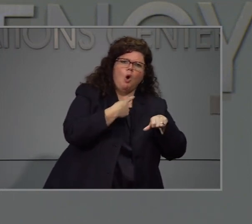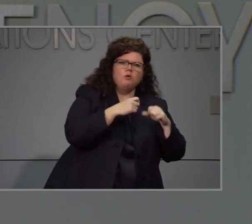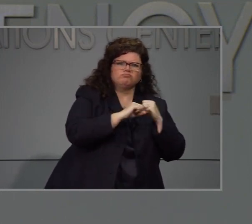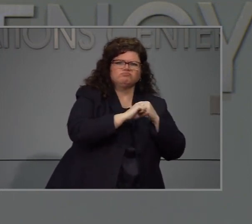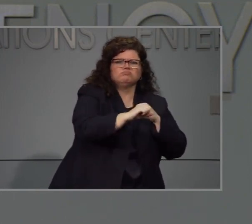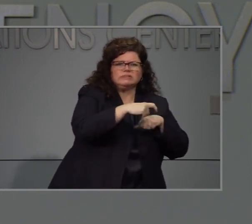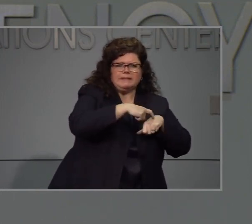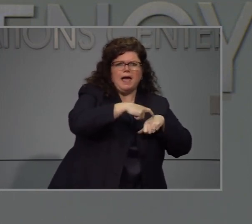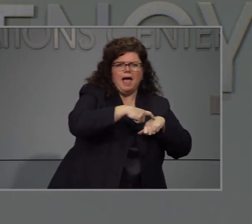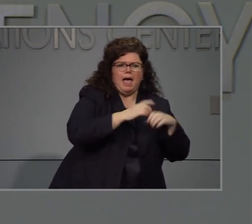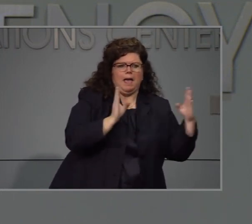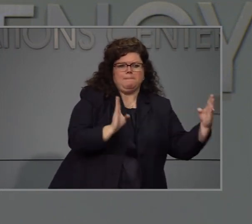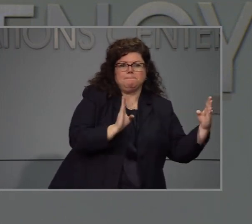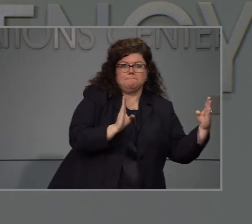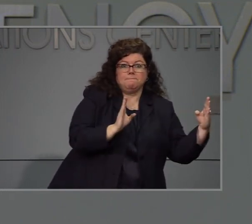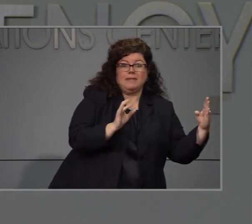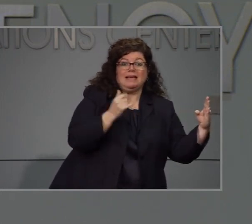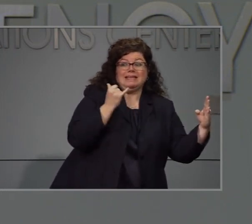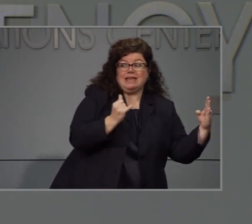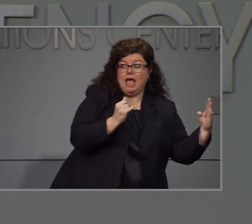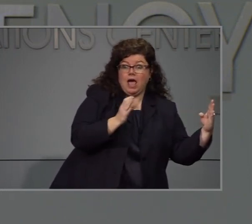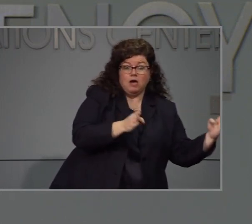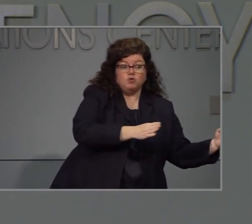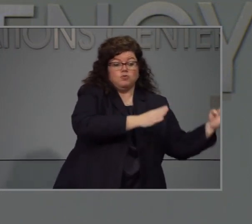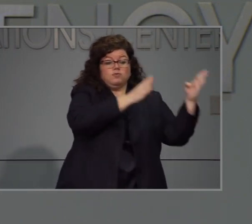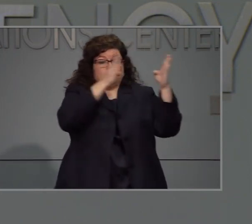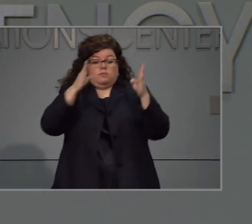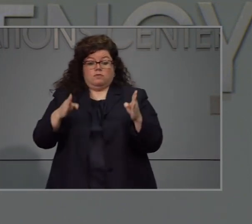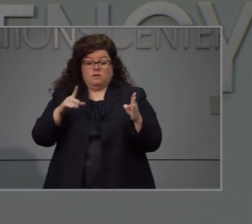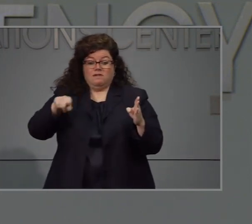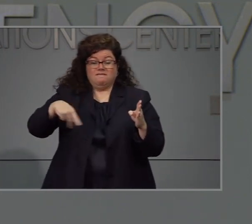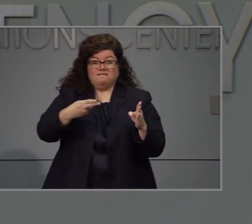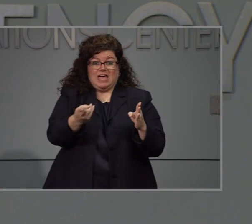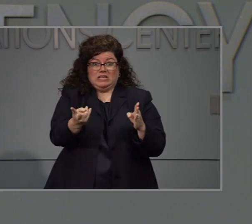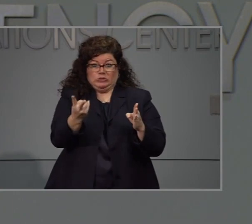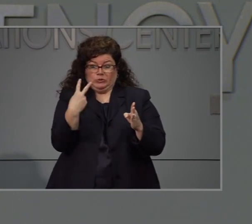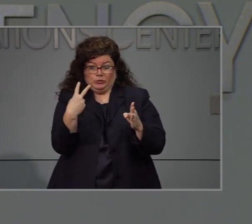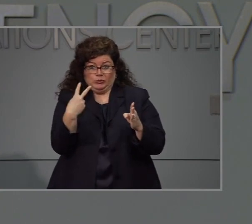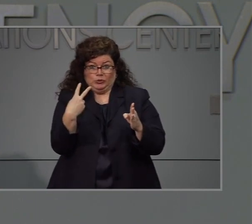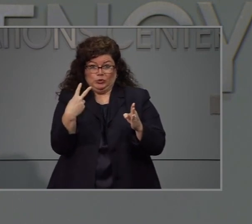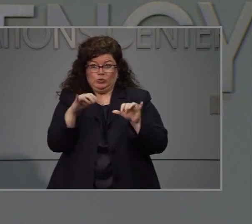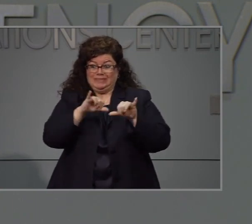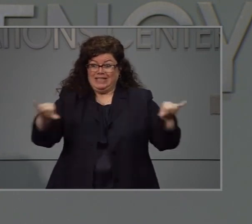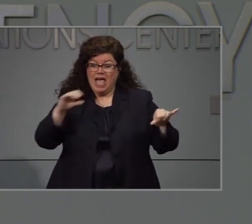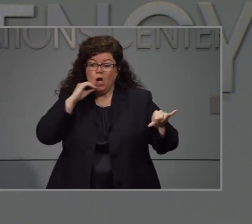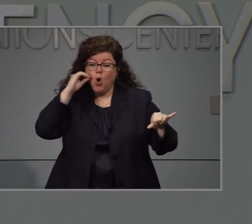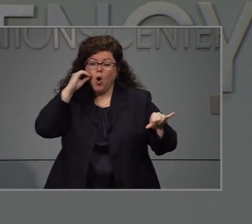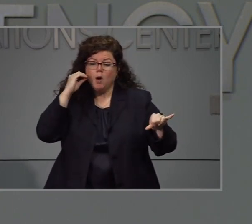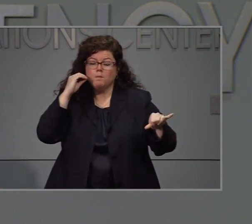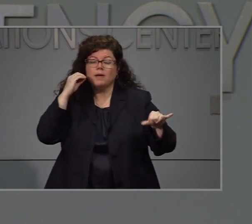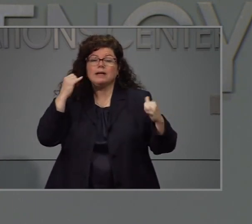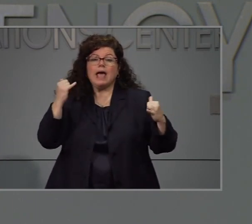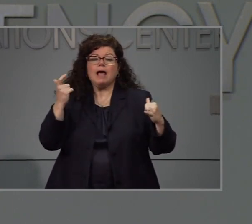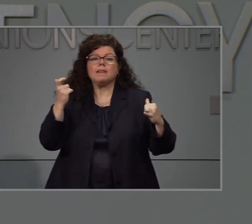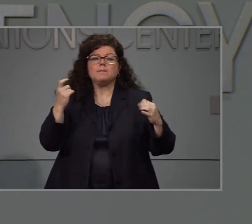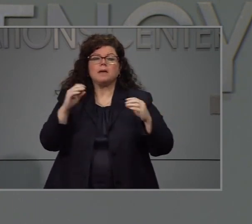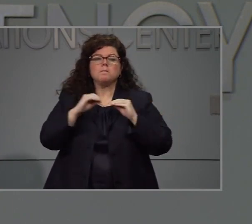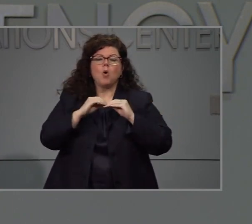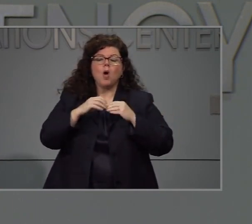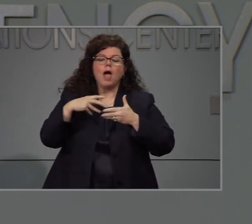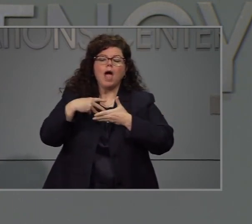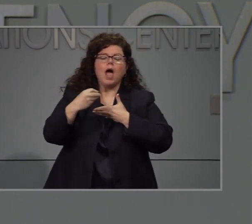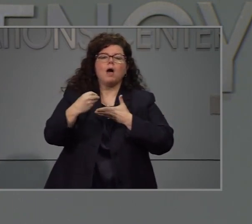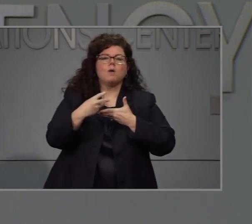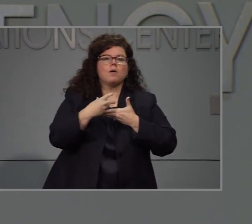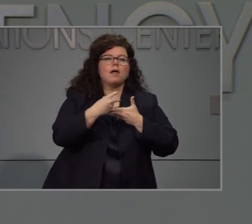las métricas y ver que estábamos estables. Este es el momento que vamos a tomar un paso más y nosotros vamos a